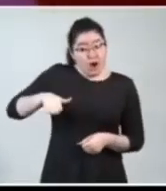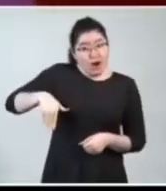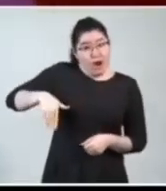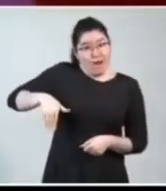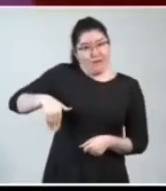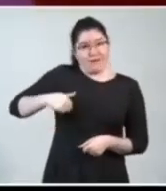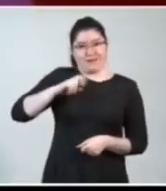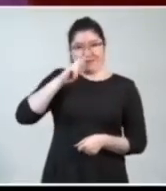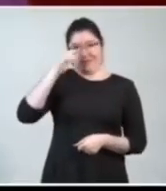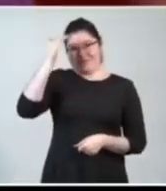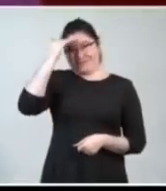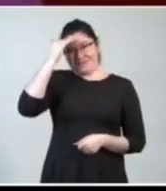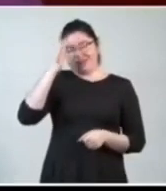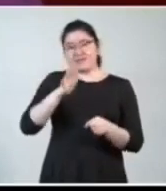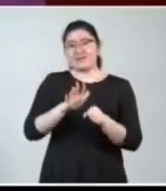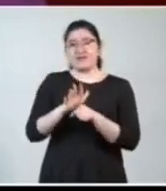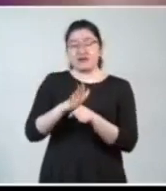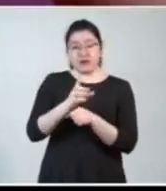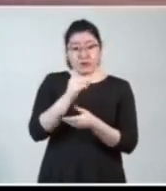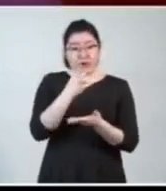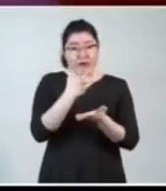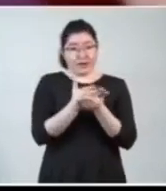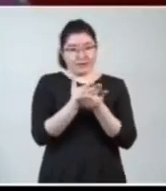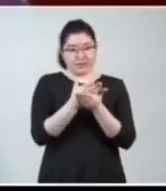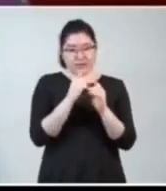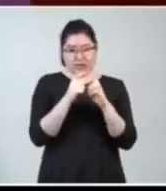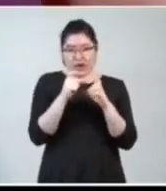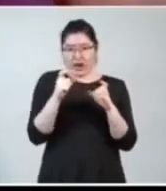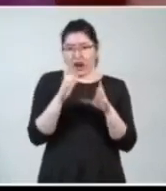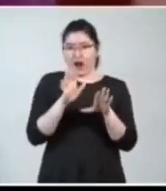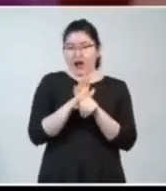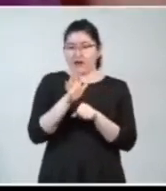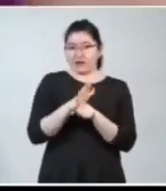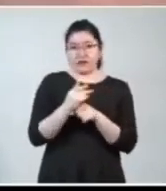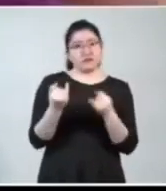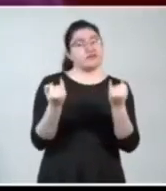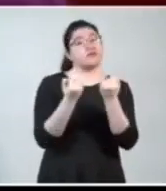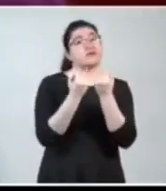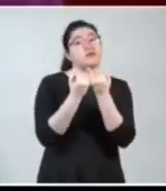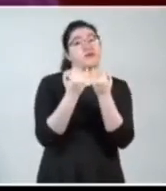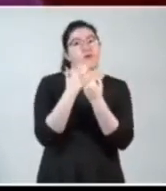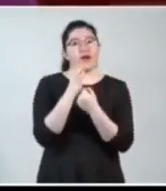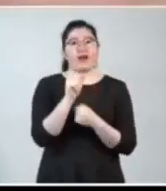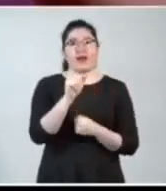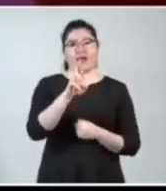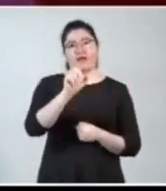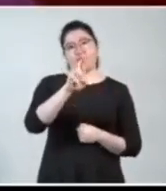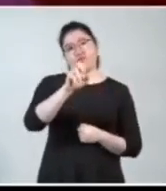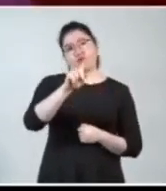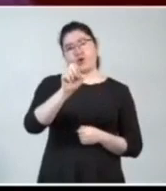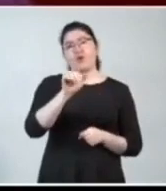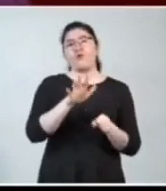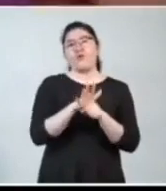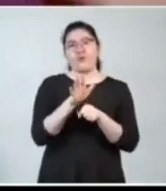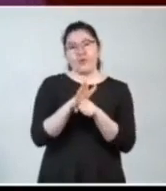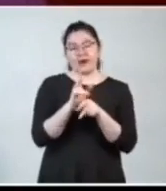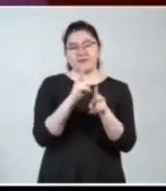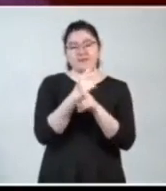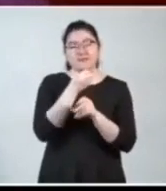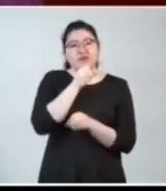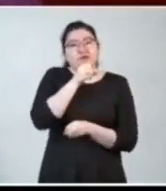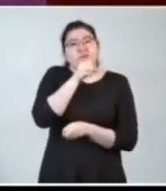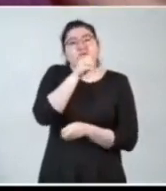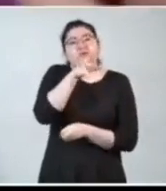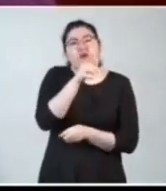lo están reconociendo ahora, es que no solamente son esas gotas gigantescas, sino los aerosoles, los que no se ven, los que